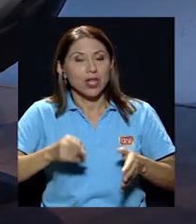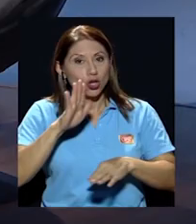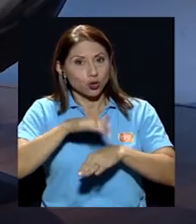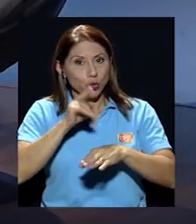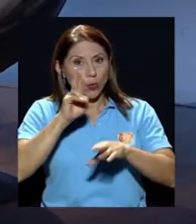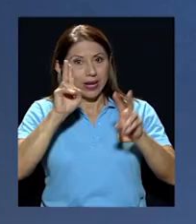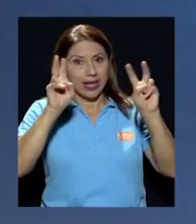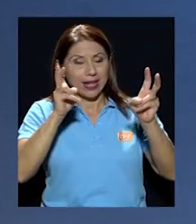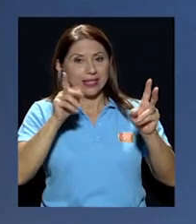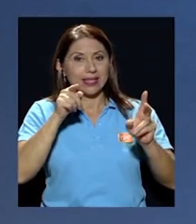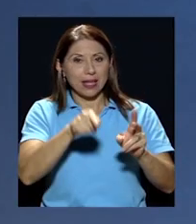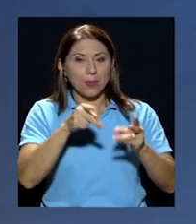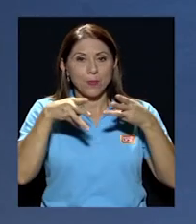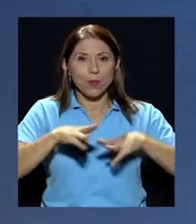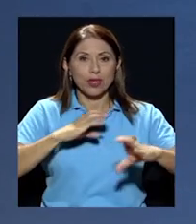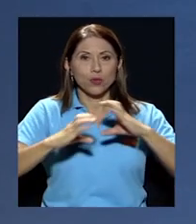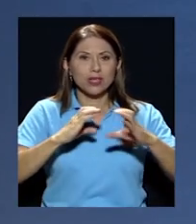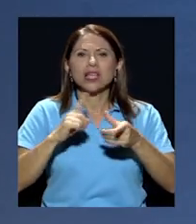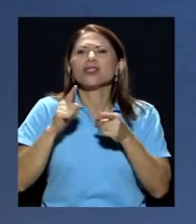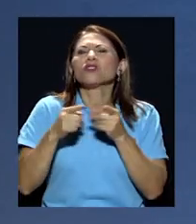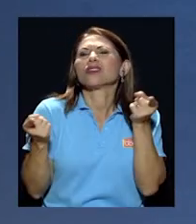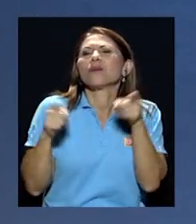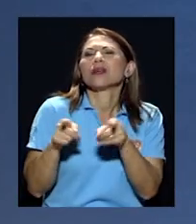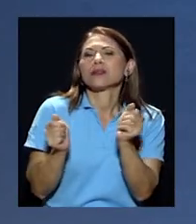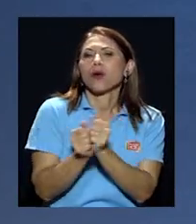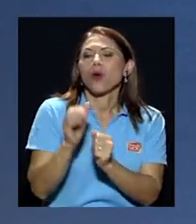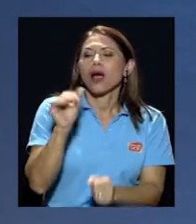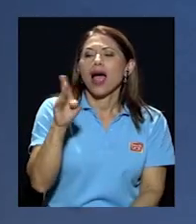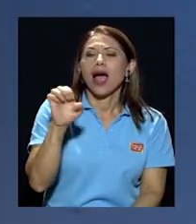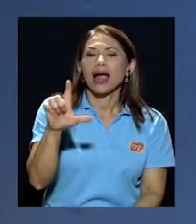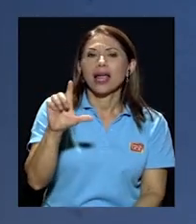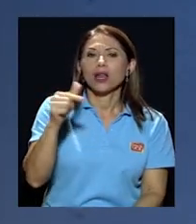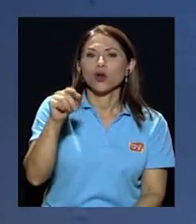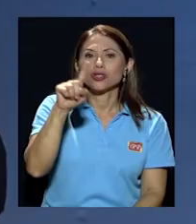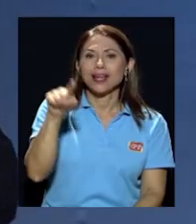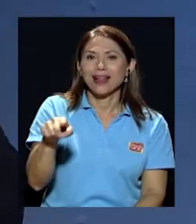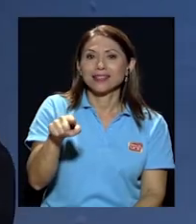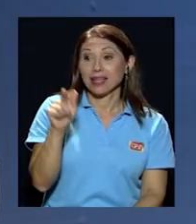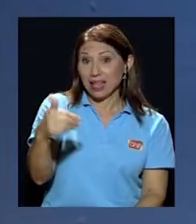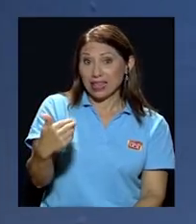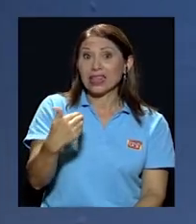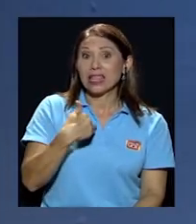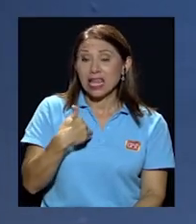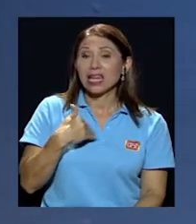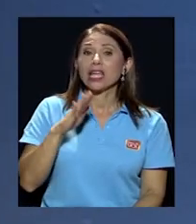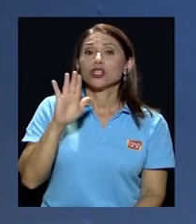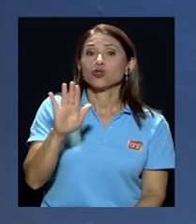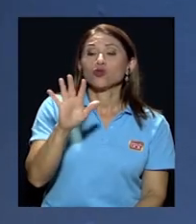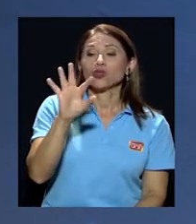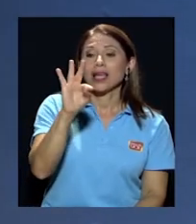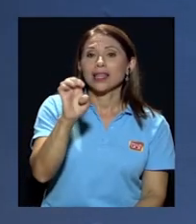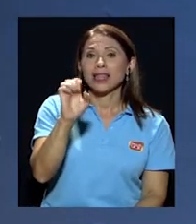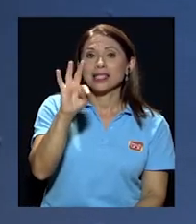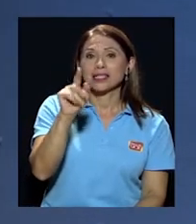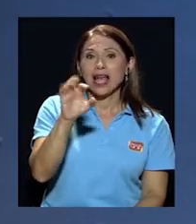medios de comunicación entonces ¿qué pasa con don Ángel González? Don Ángel González tiene sus testaferros en México en